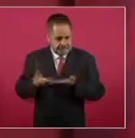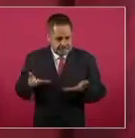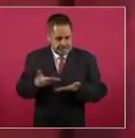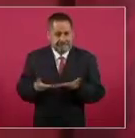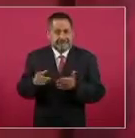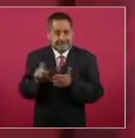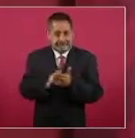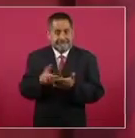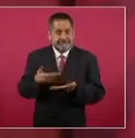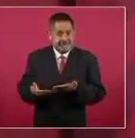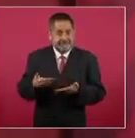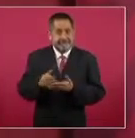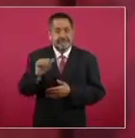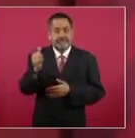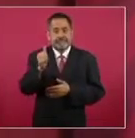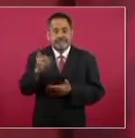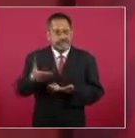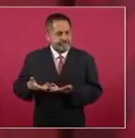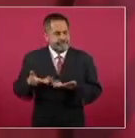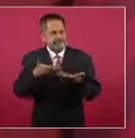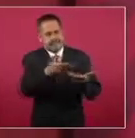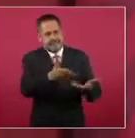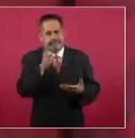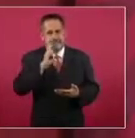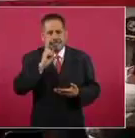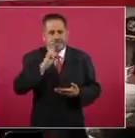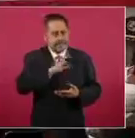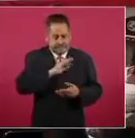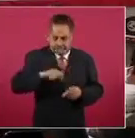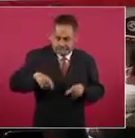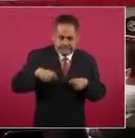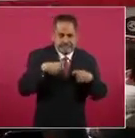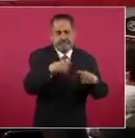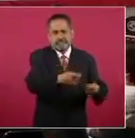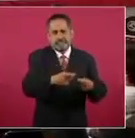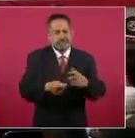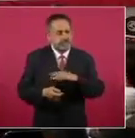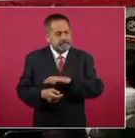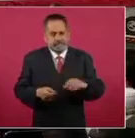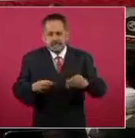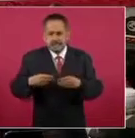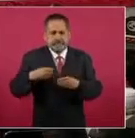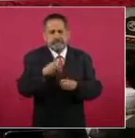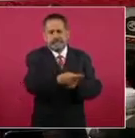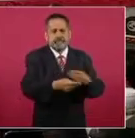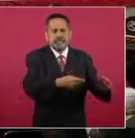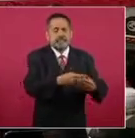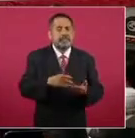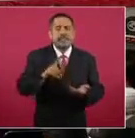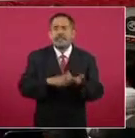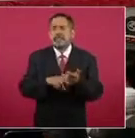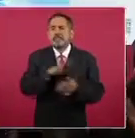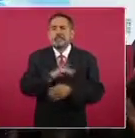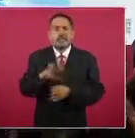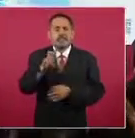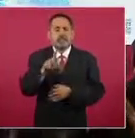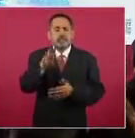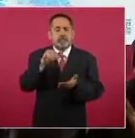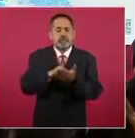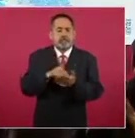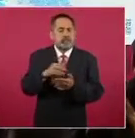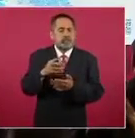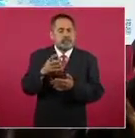mes, en este mes de agosto, tenemos previsto que se puedan adquirir aproximadamente 34 mil